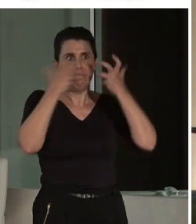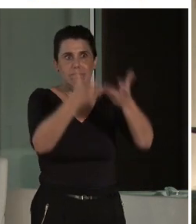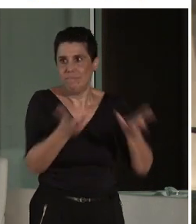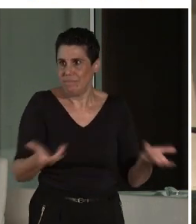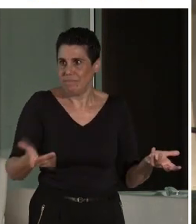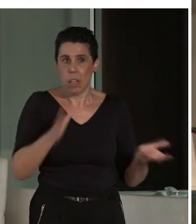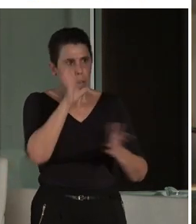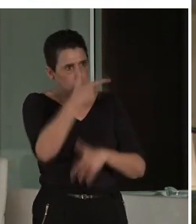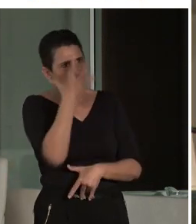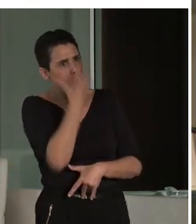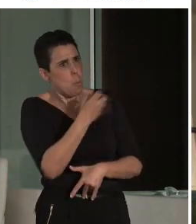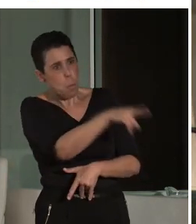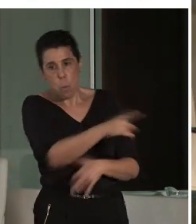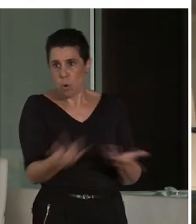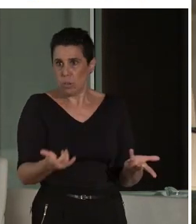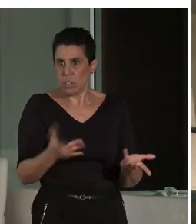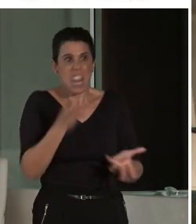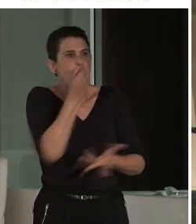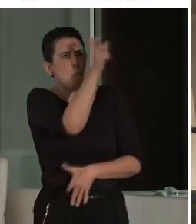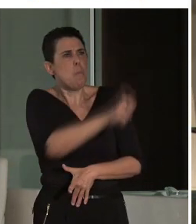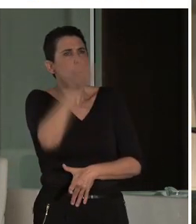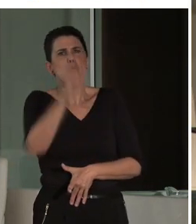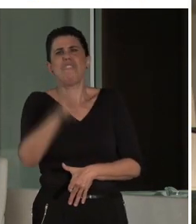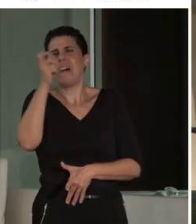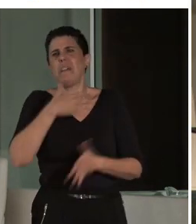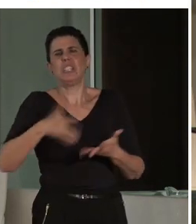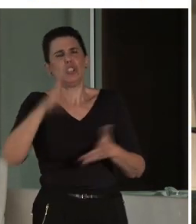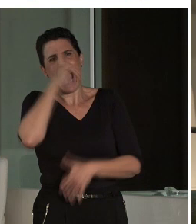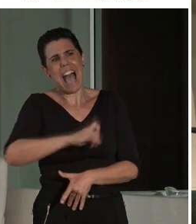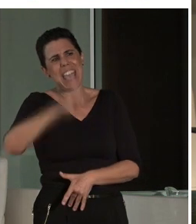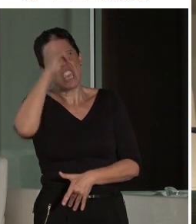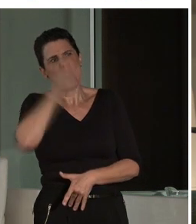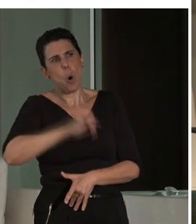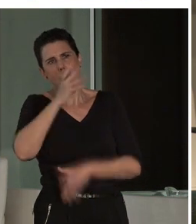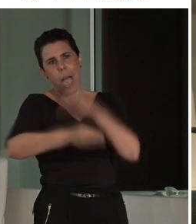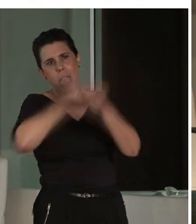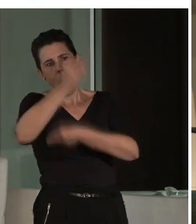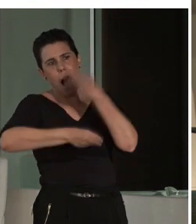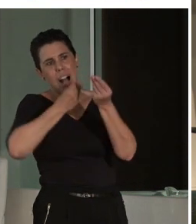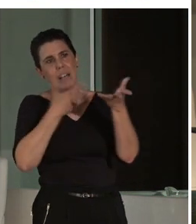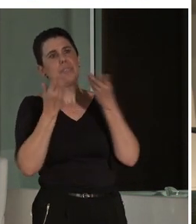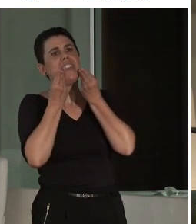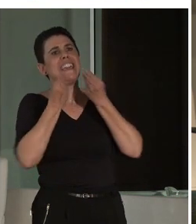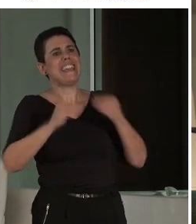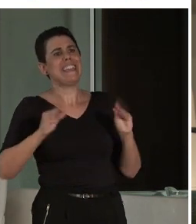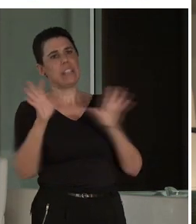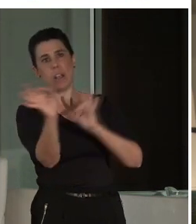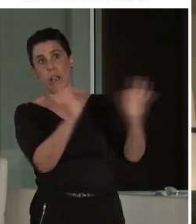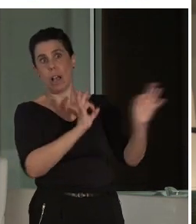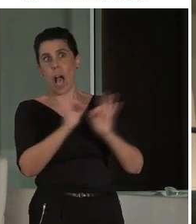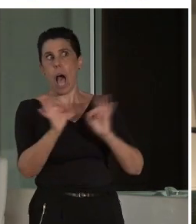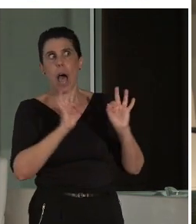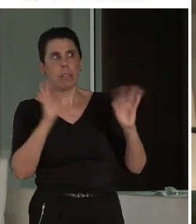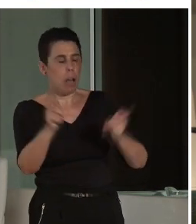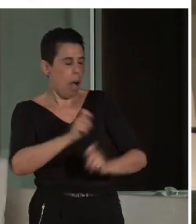Oye, que esto es muy serio, que hay gente que lleva décadas trabajando recreaciones históricas bien hechas, bien hechas, maravillosas, que se te ponen los